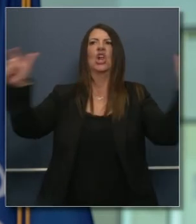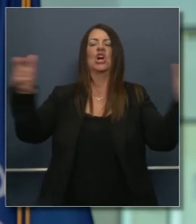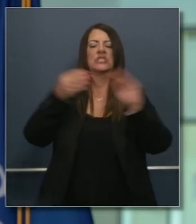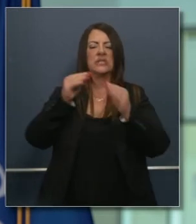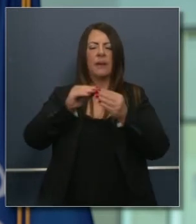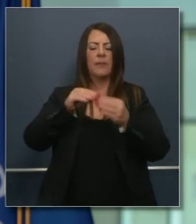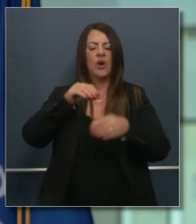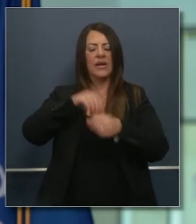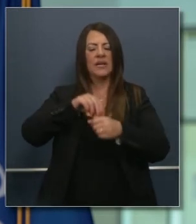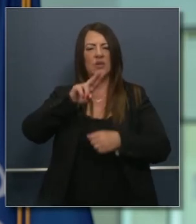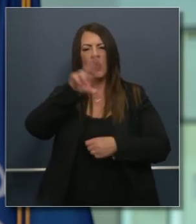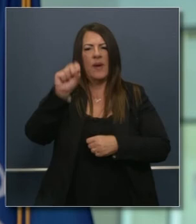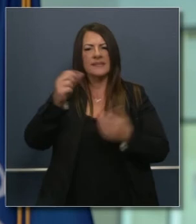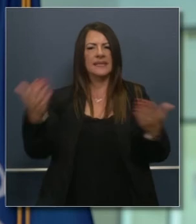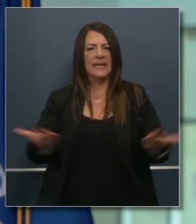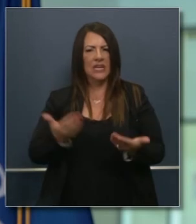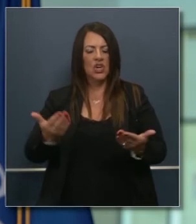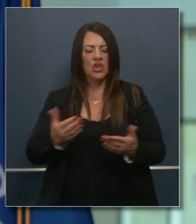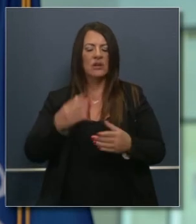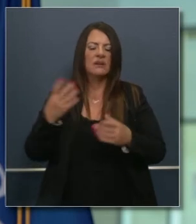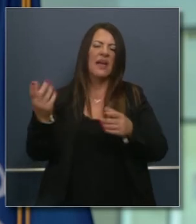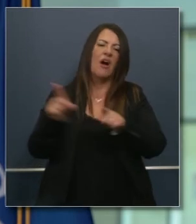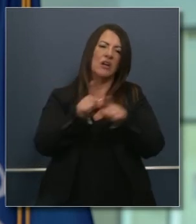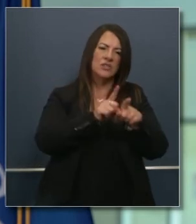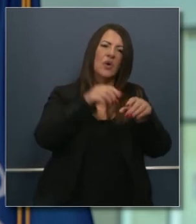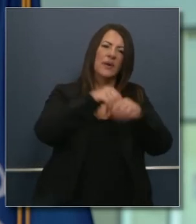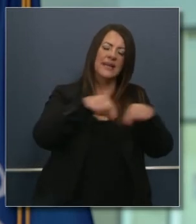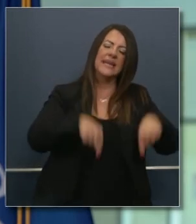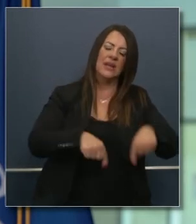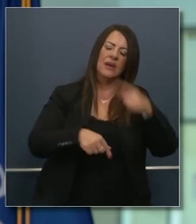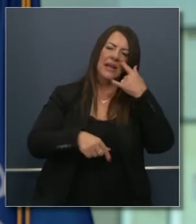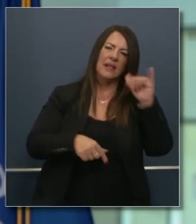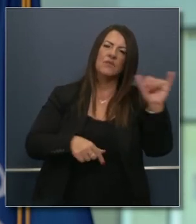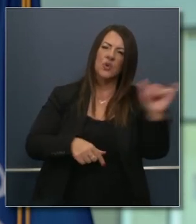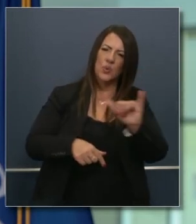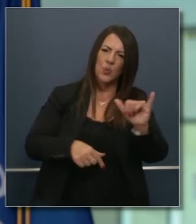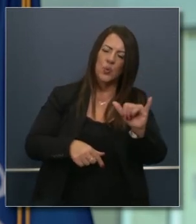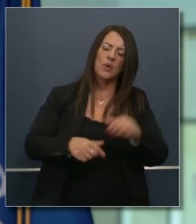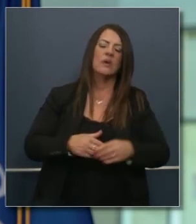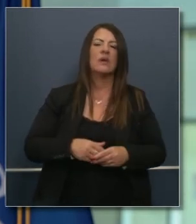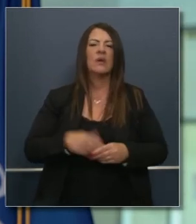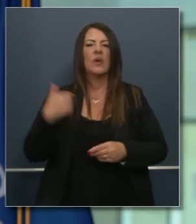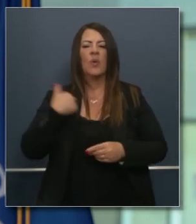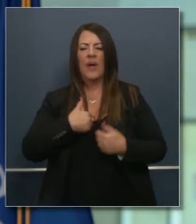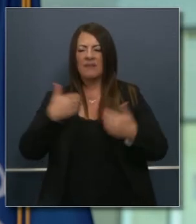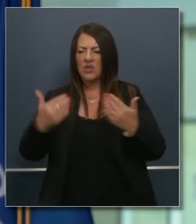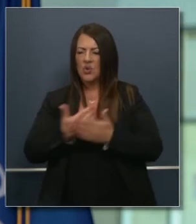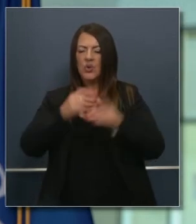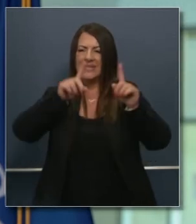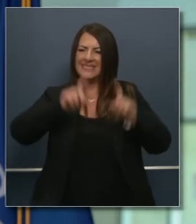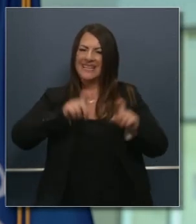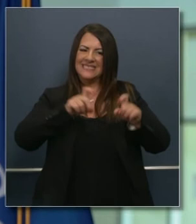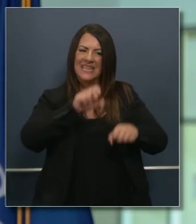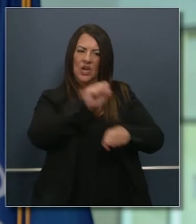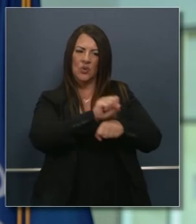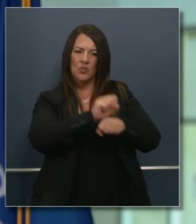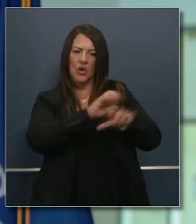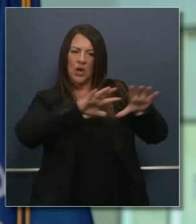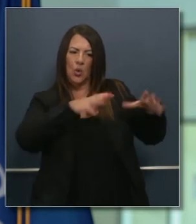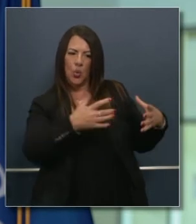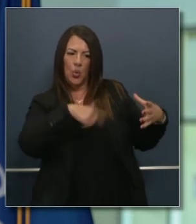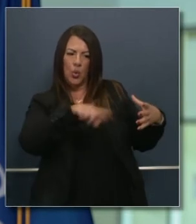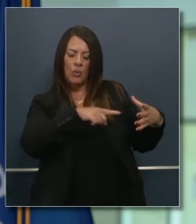en este país que está muy poblado y eso incluye California tenemos un nuevo